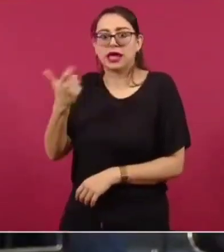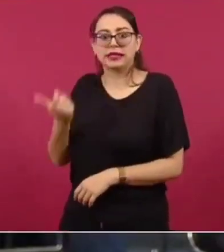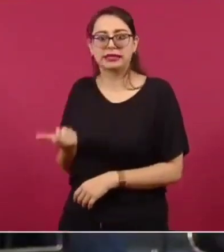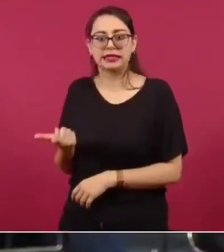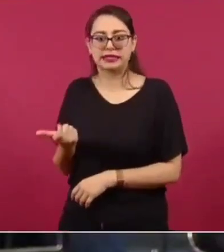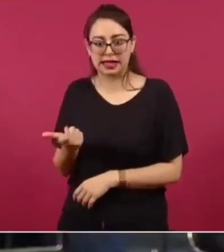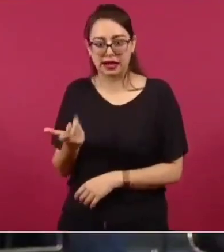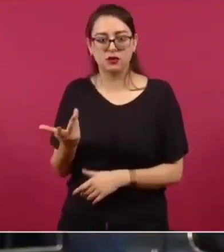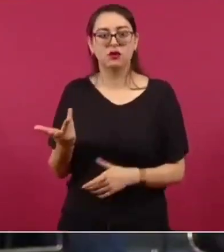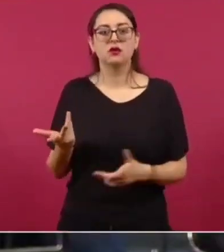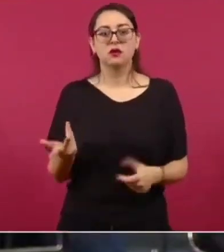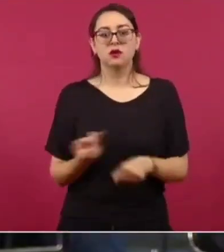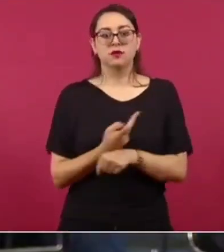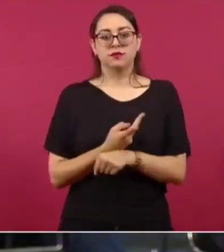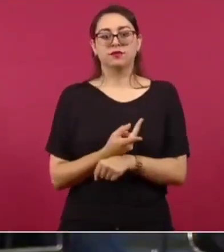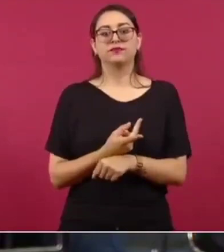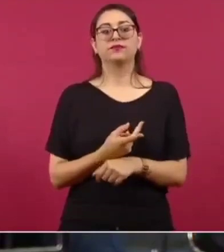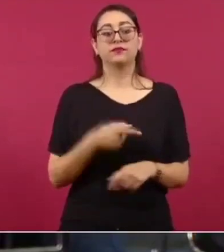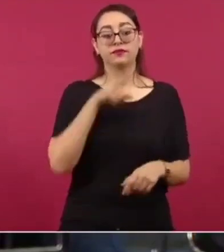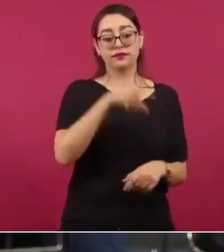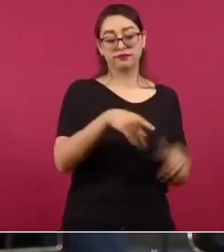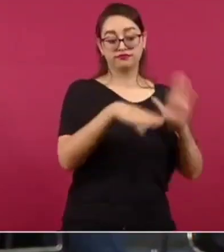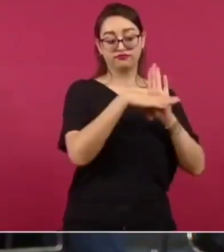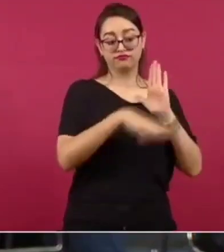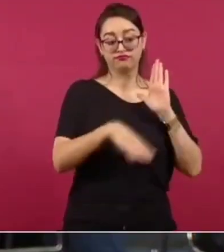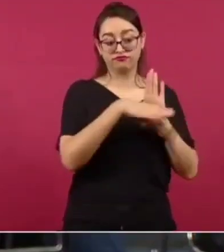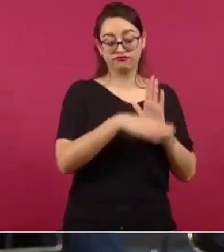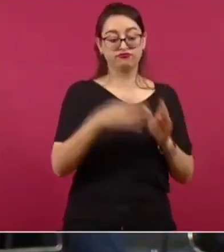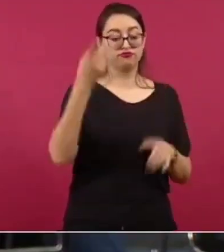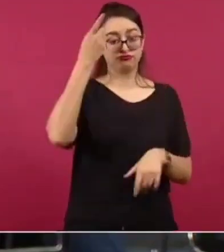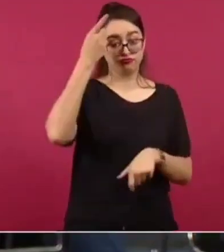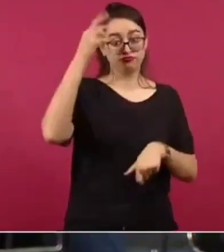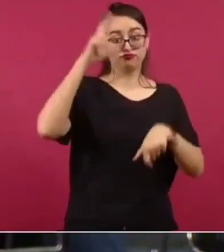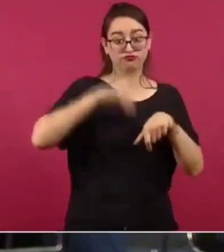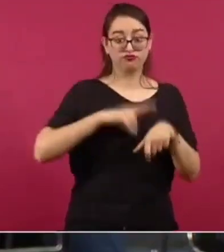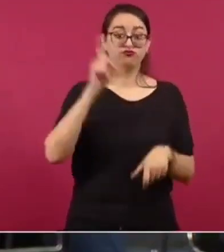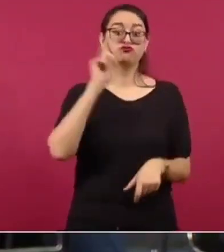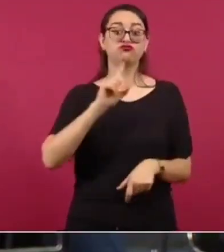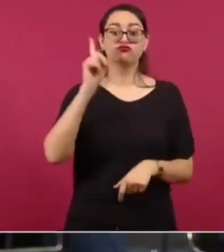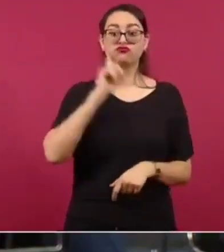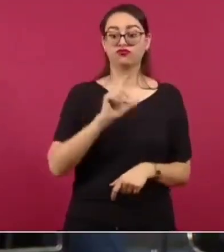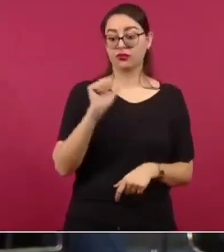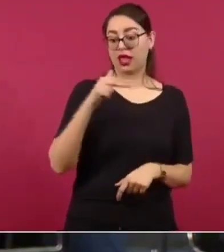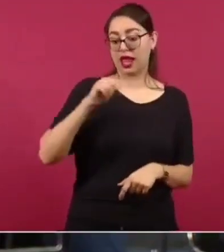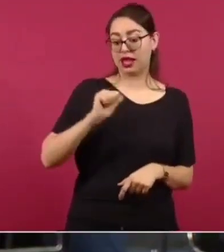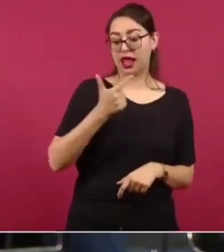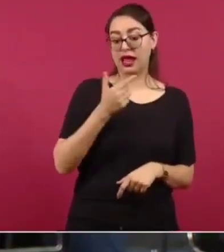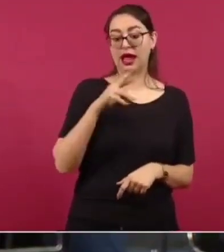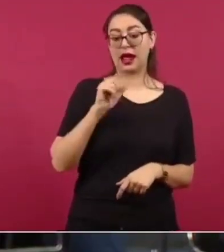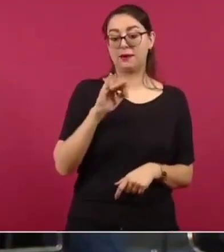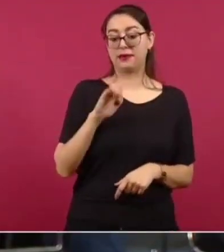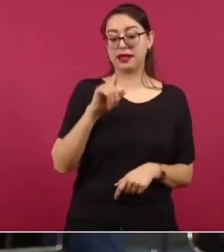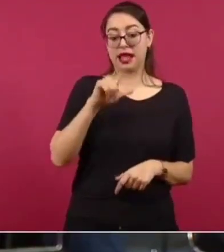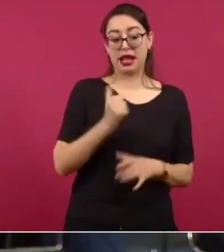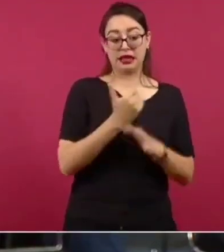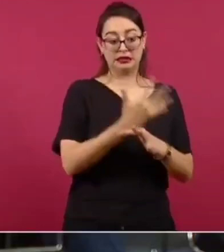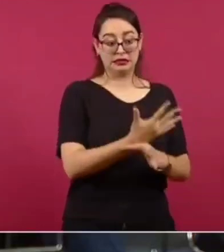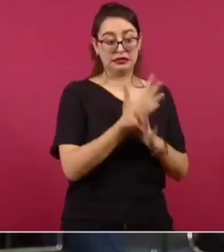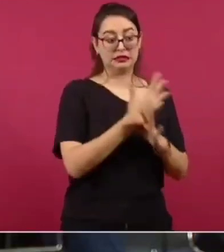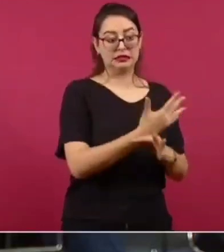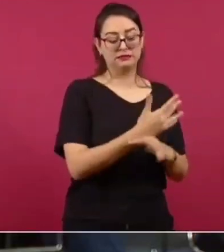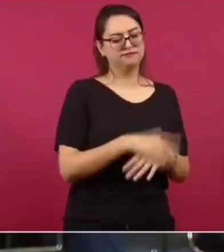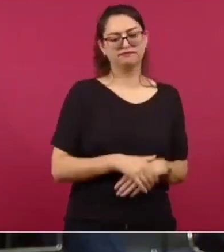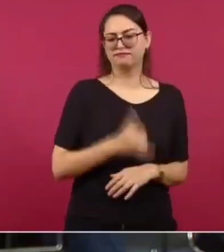que da la propia titular de la CONADE, Ana Gabriela Guevara, en torno a decir que estas competidoras son